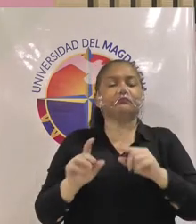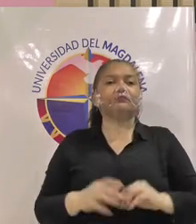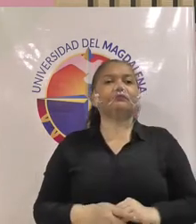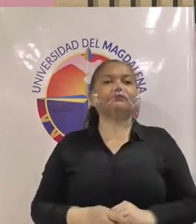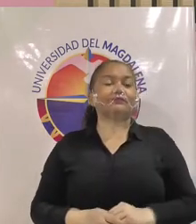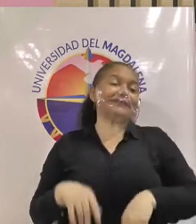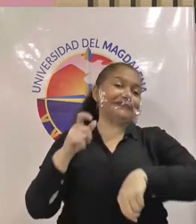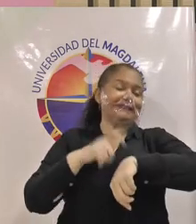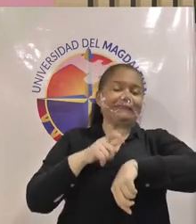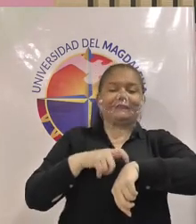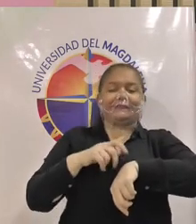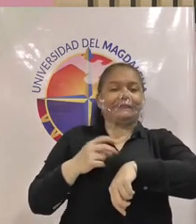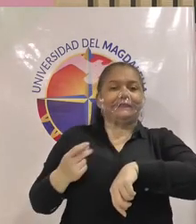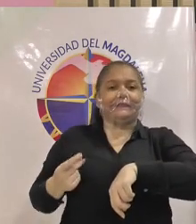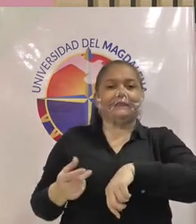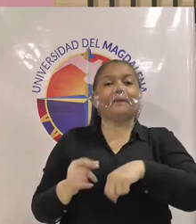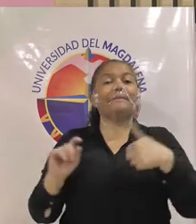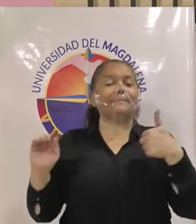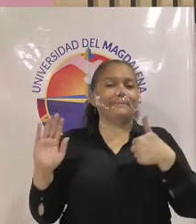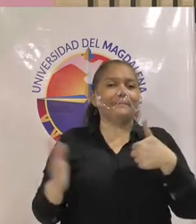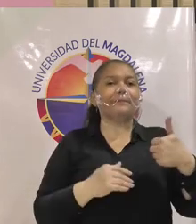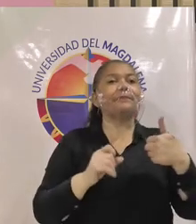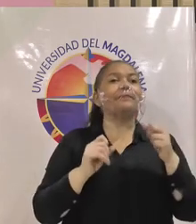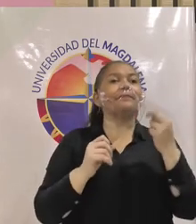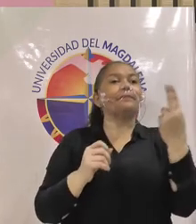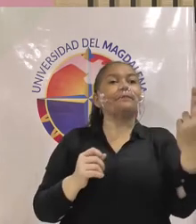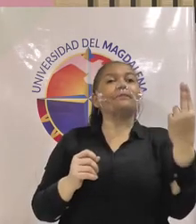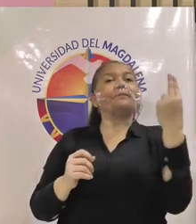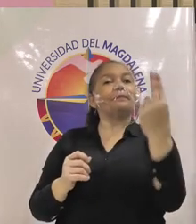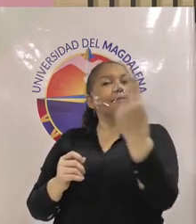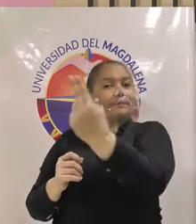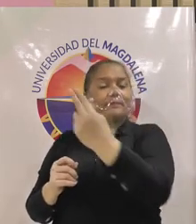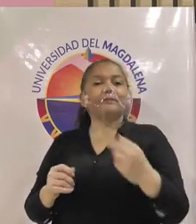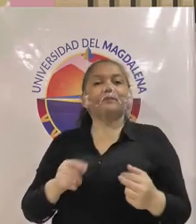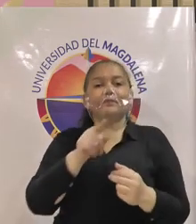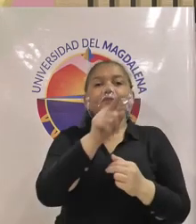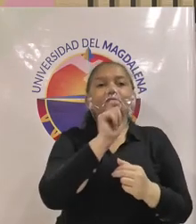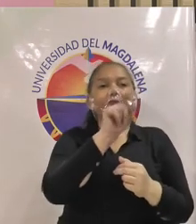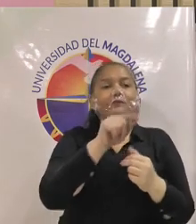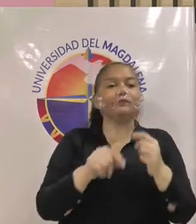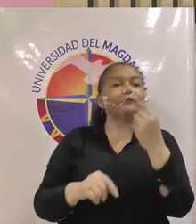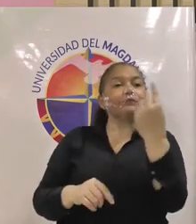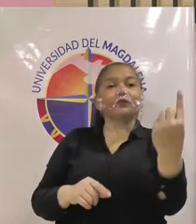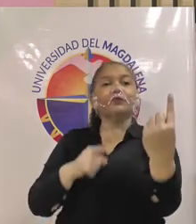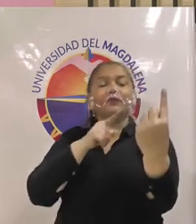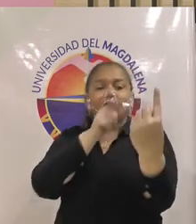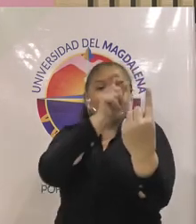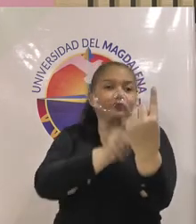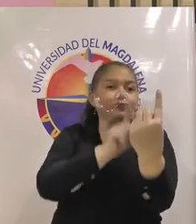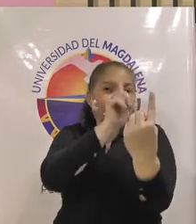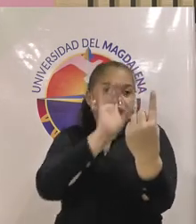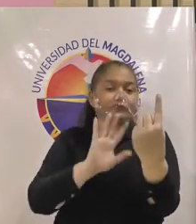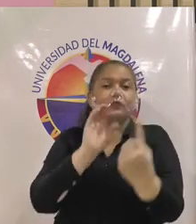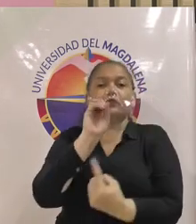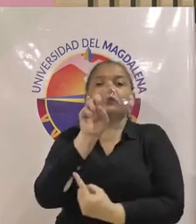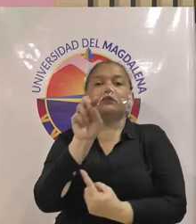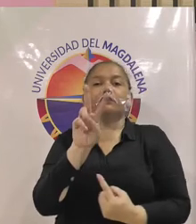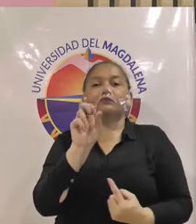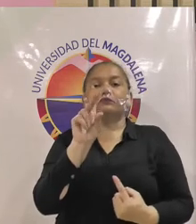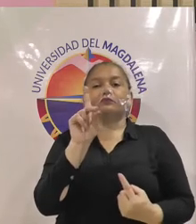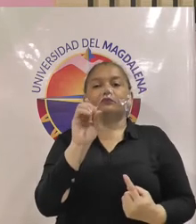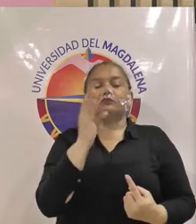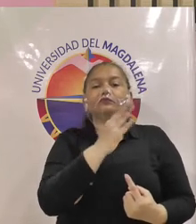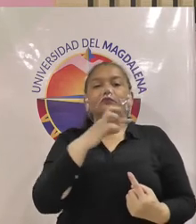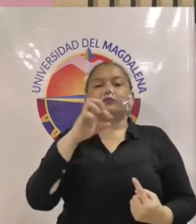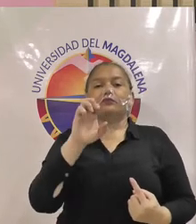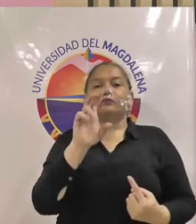aras del tiempo a la primera pareja que está bueno solamente está presente usted Osvaldo Pedraza